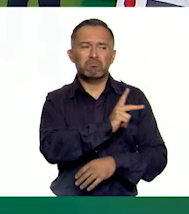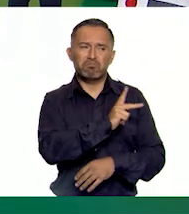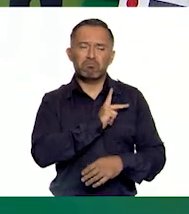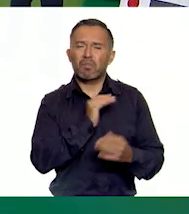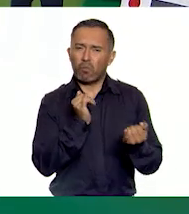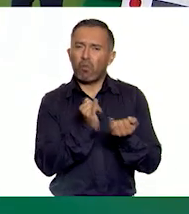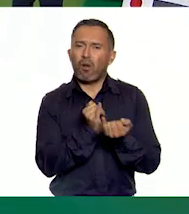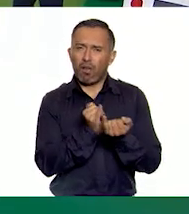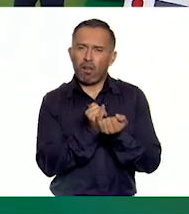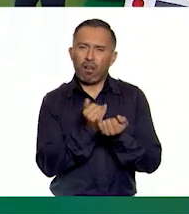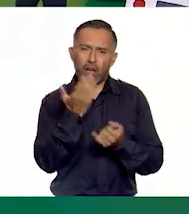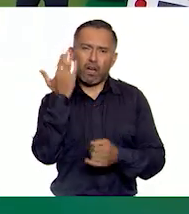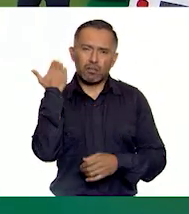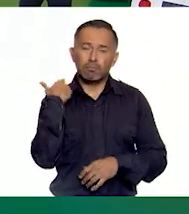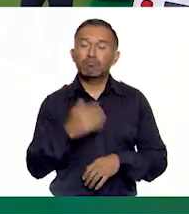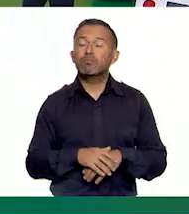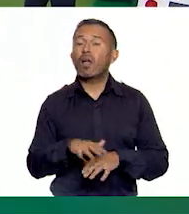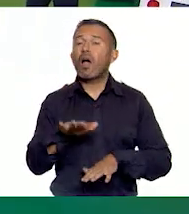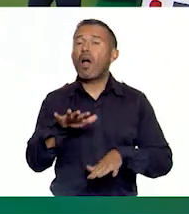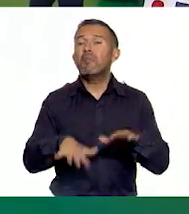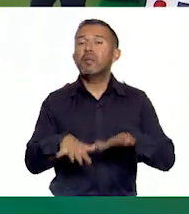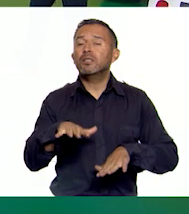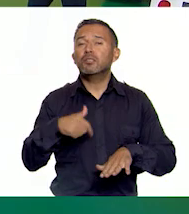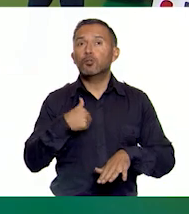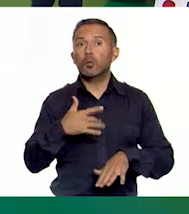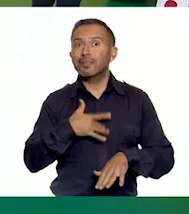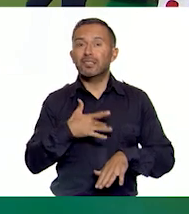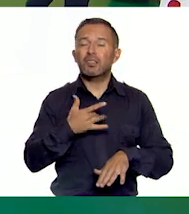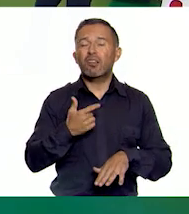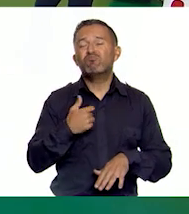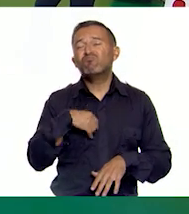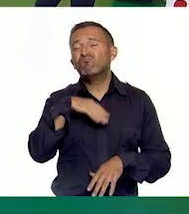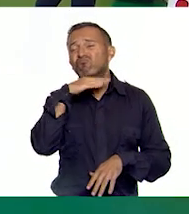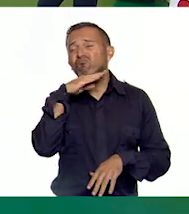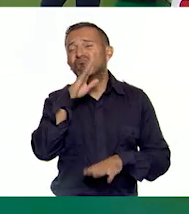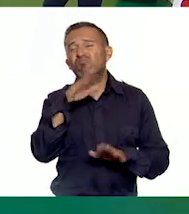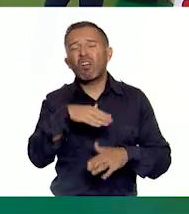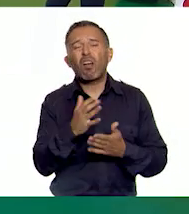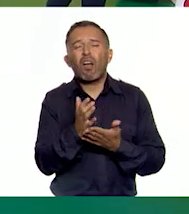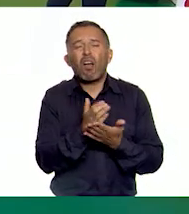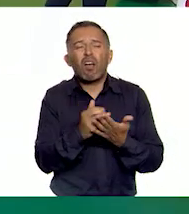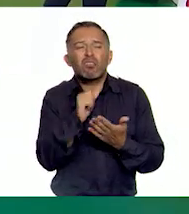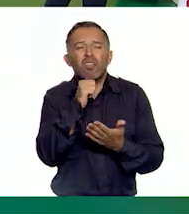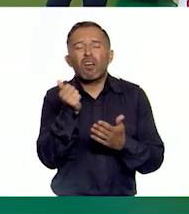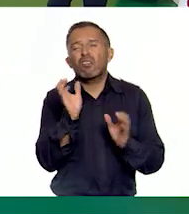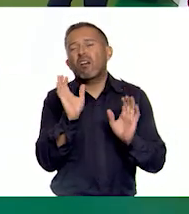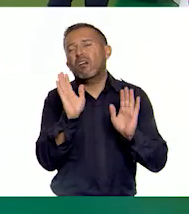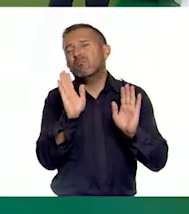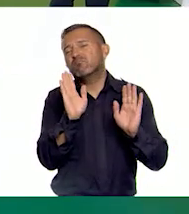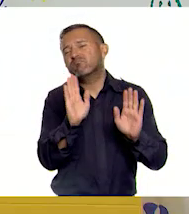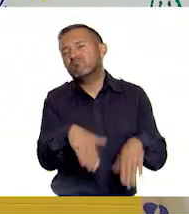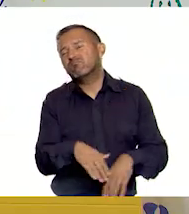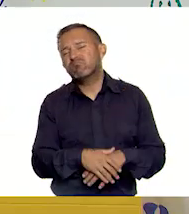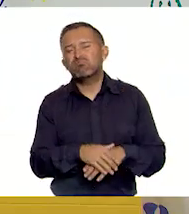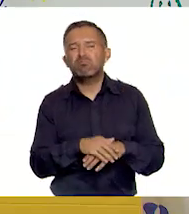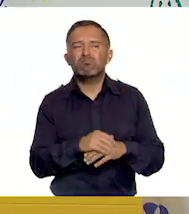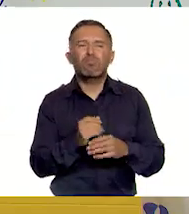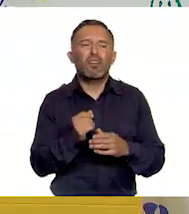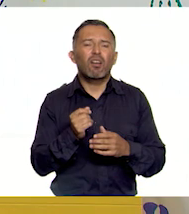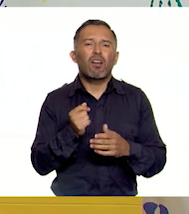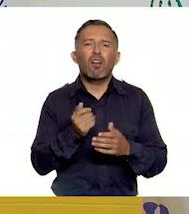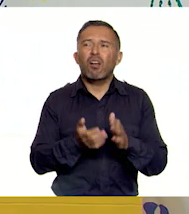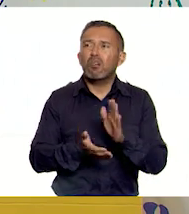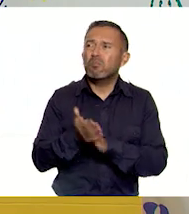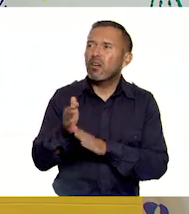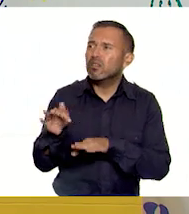Pilar. Hay días en las que quizá uno se puede sentir con mucha apatía, como si no tuviera ganas de hacer nada, de, no sé, no te dan ganas ni de